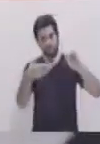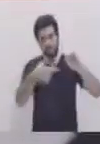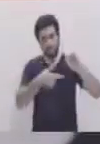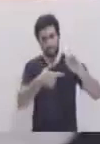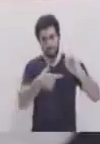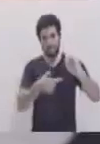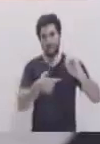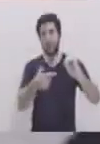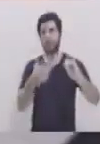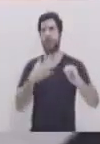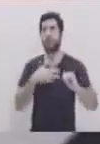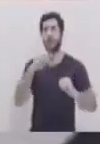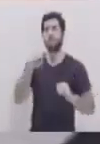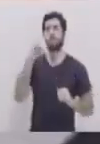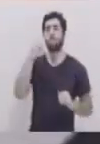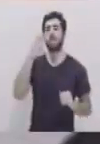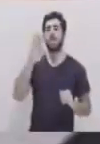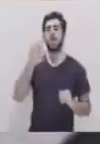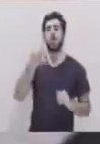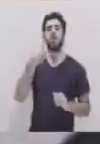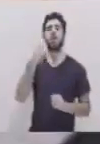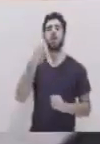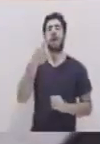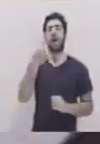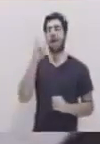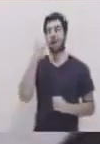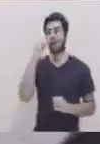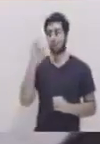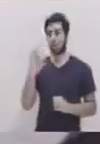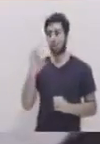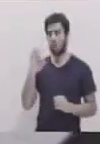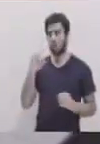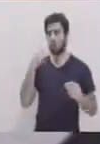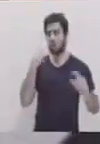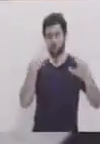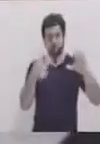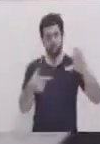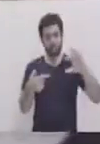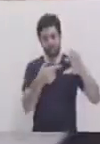y endocardio es la parte más brillosa del corazón.